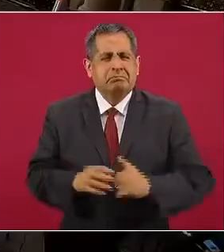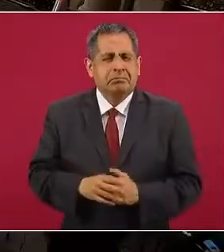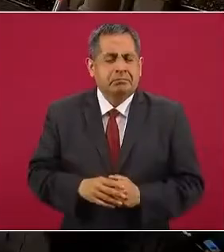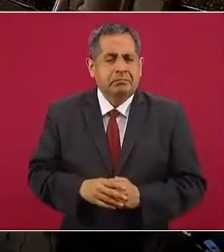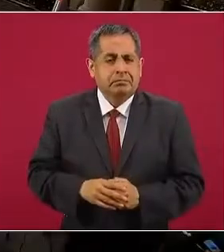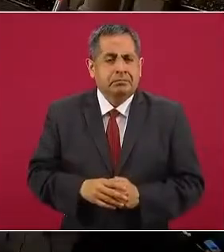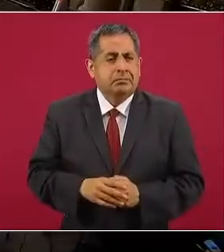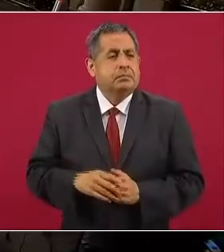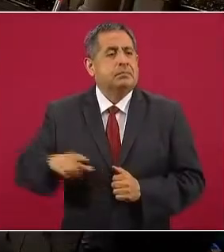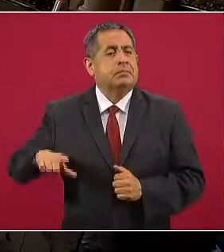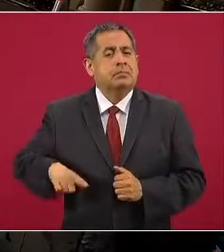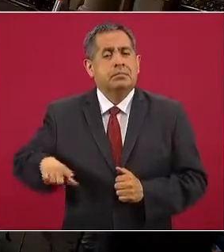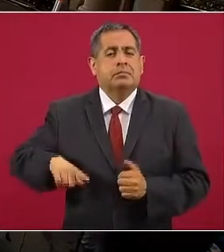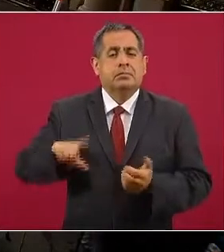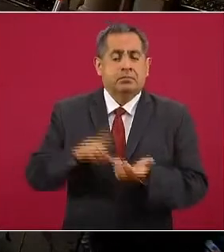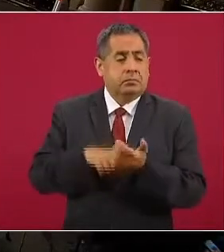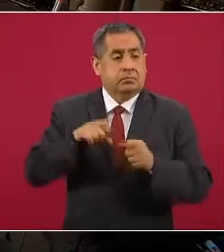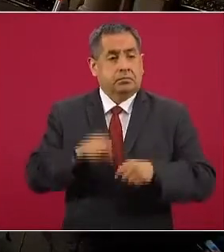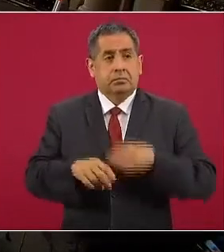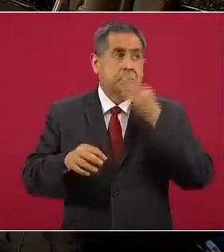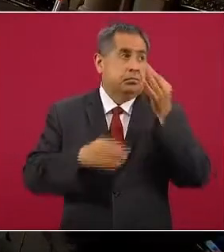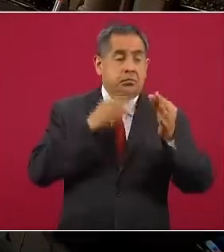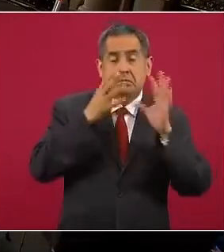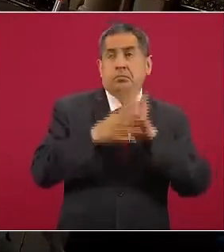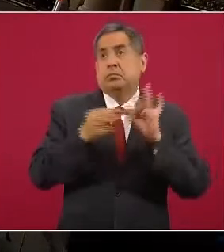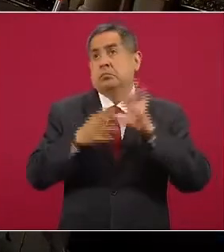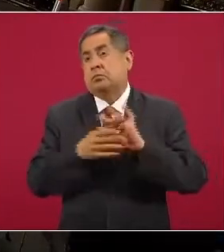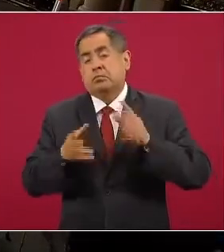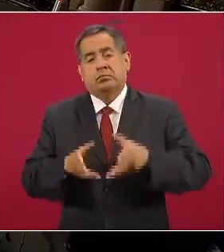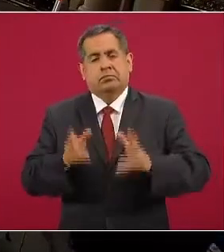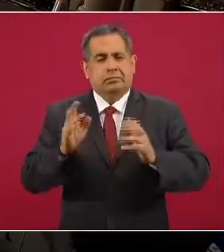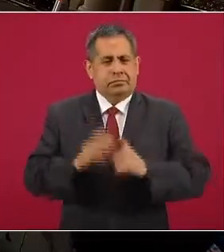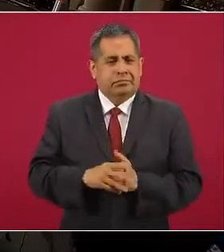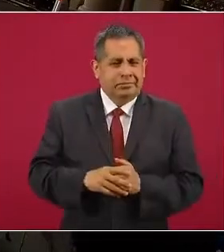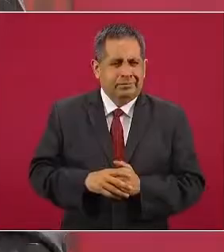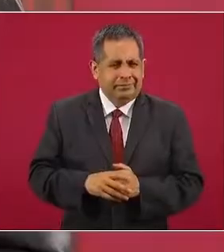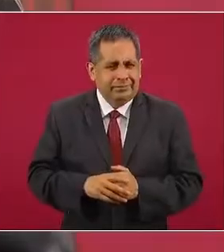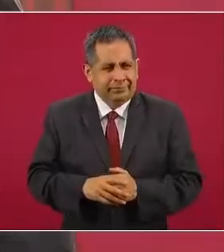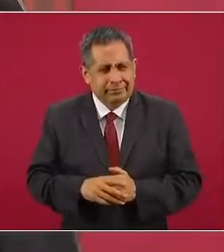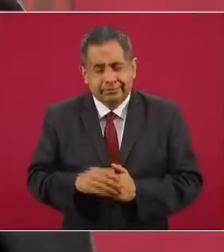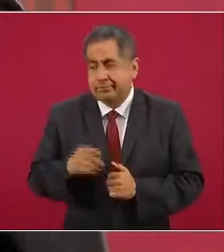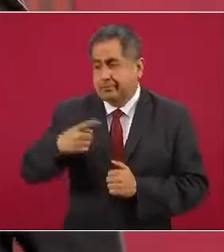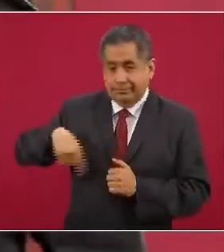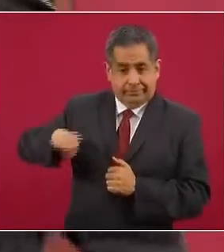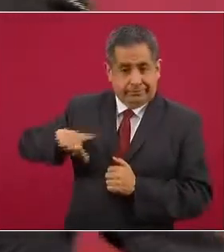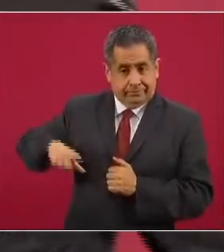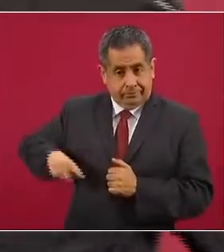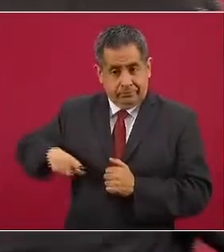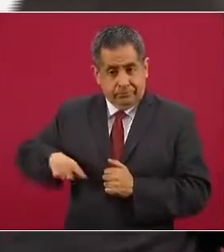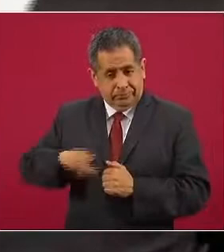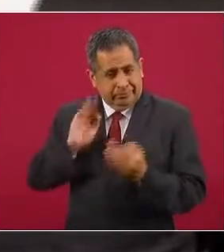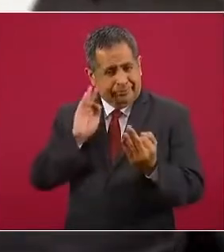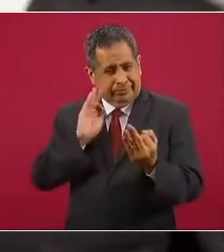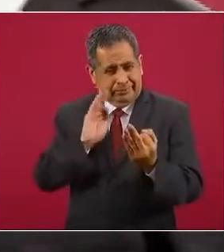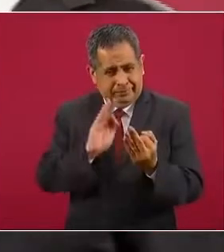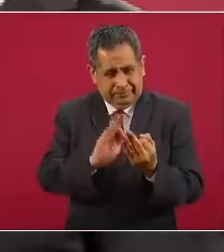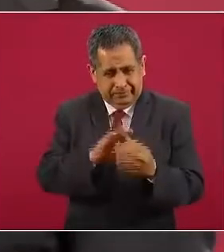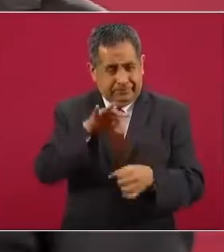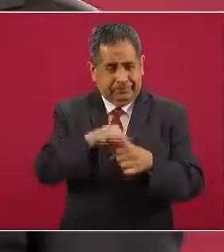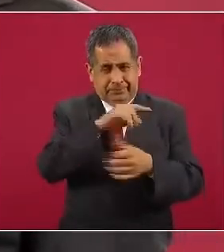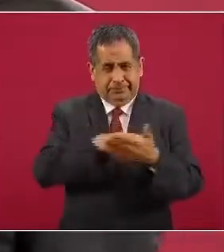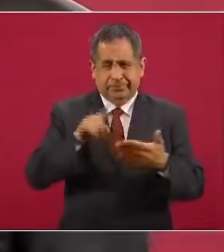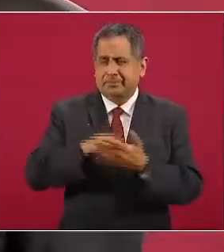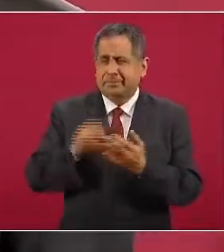el gobierno mismo, o una parte del gobierno, llegó a decir, en víspera de las elecciones,